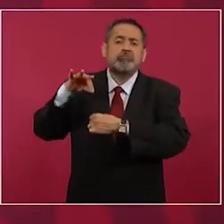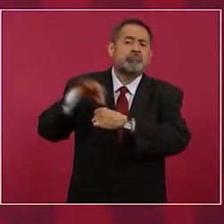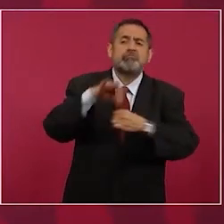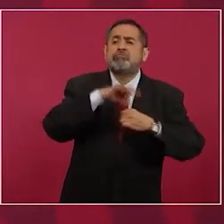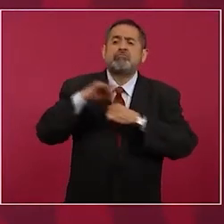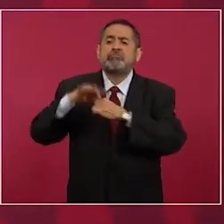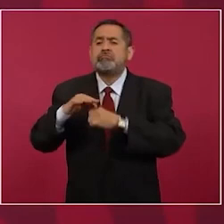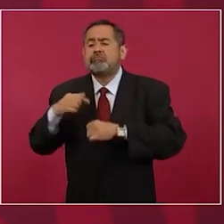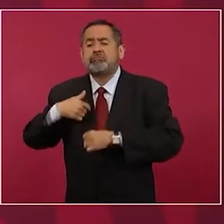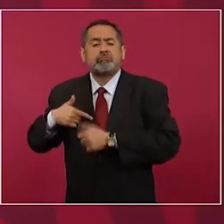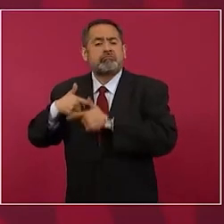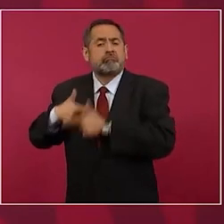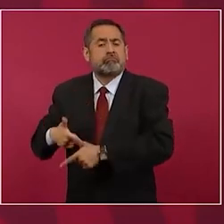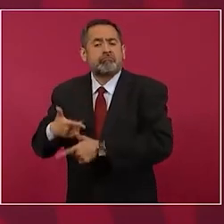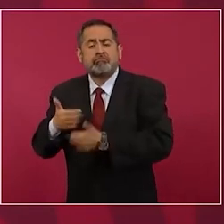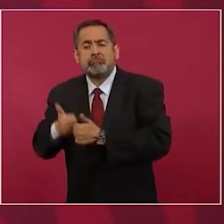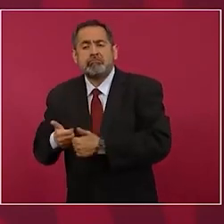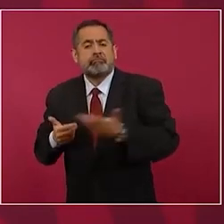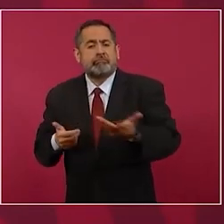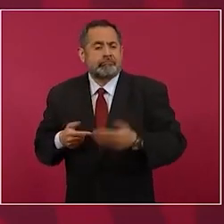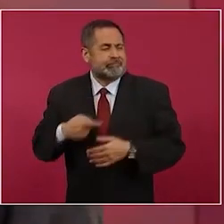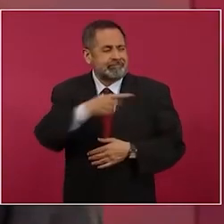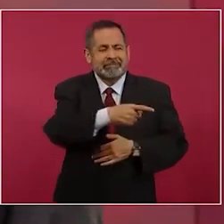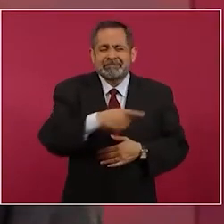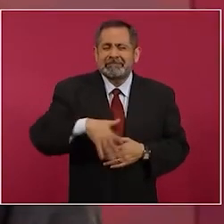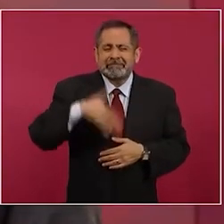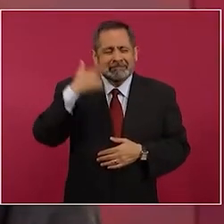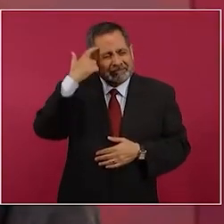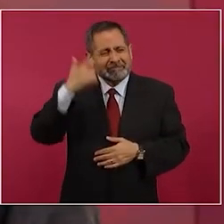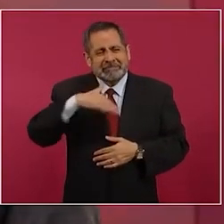¿por qué la guerra sucia?